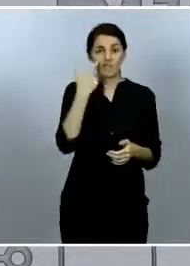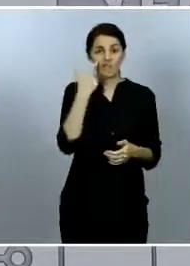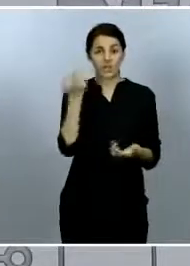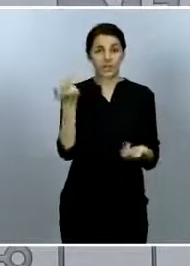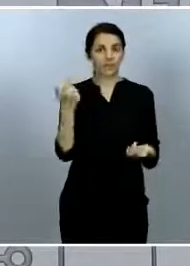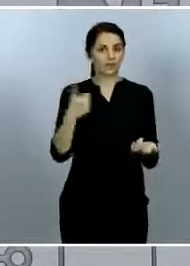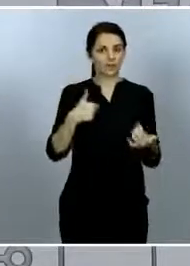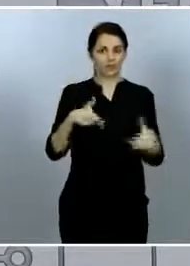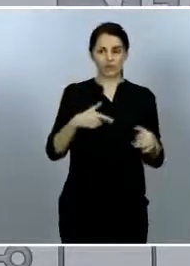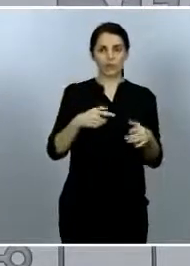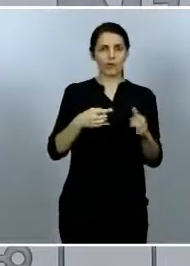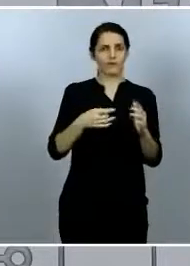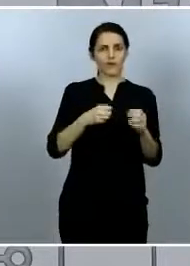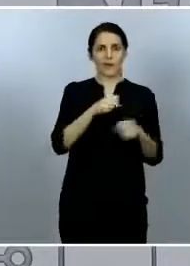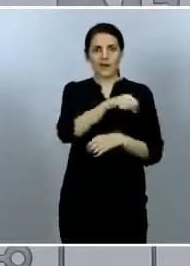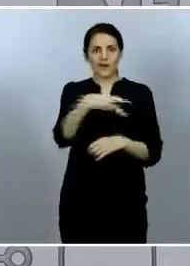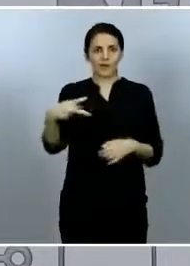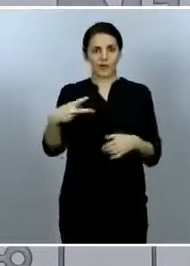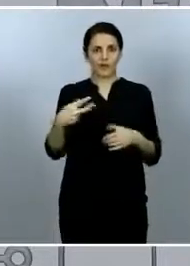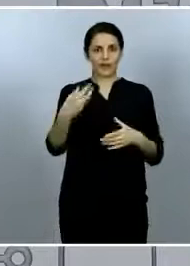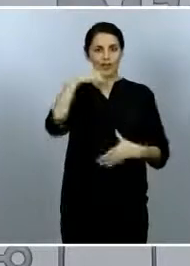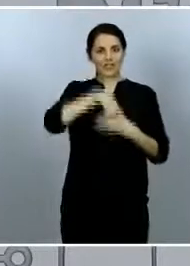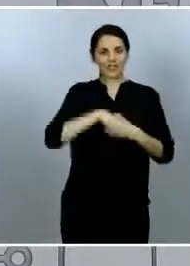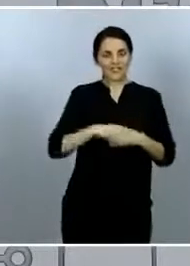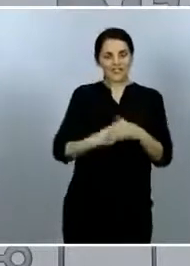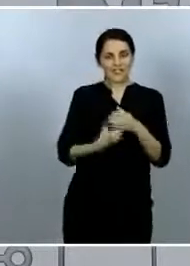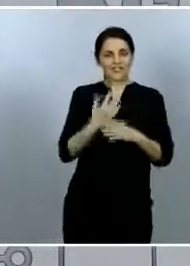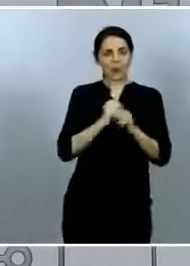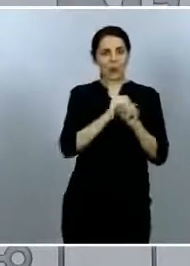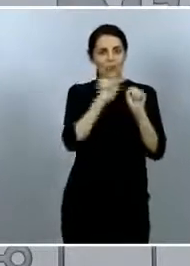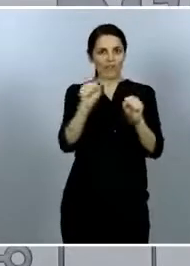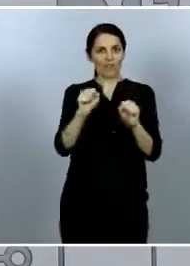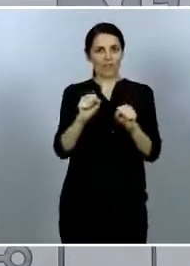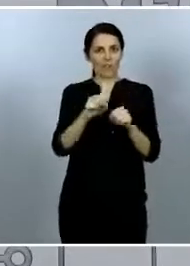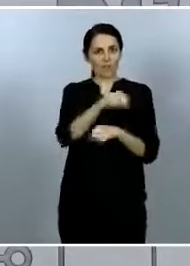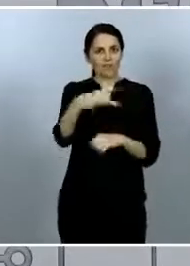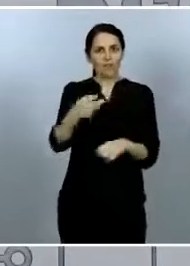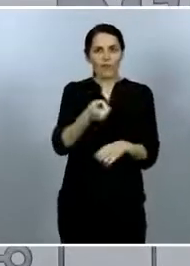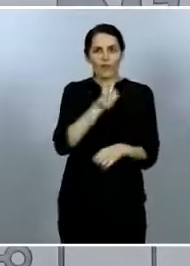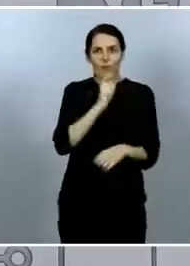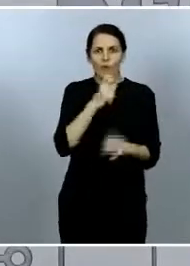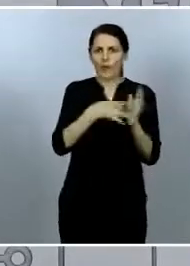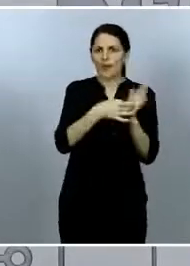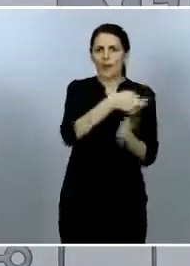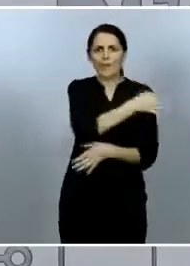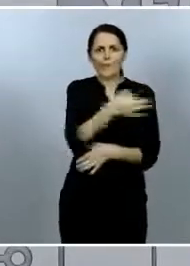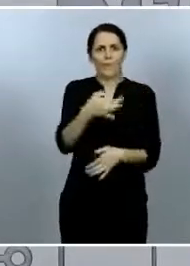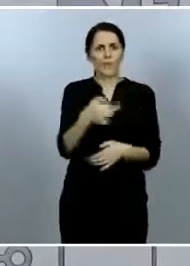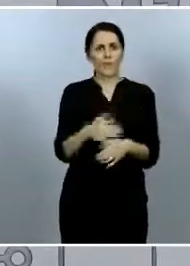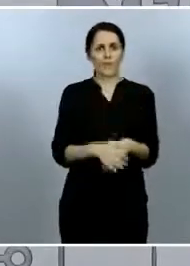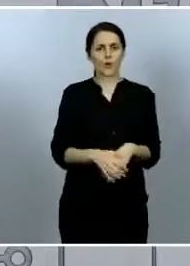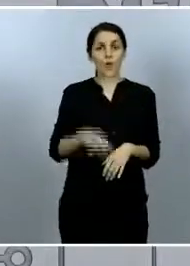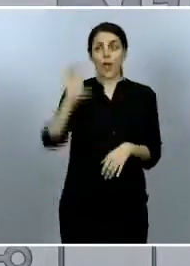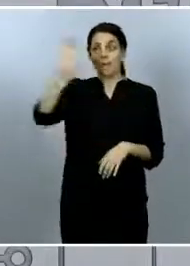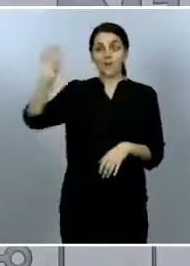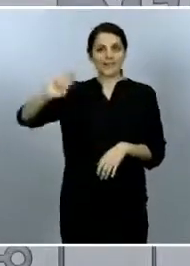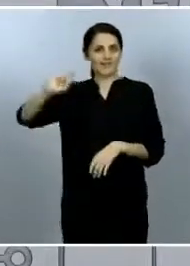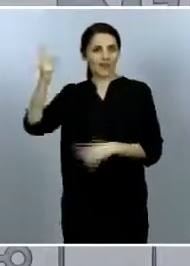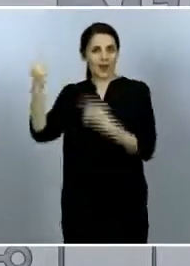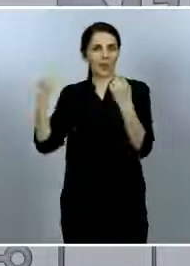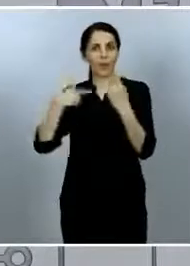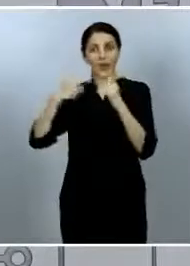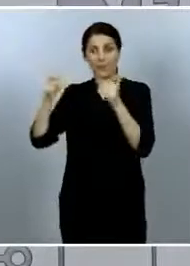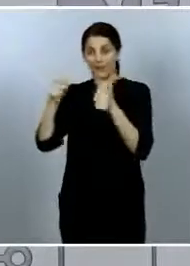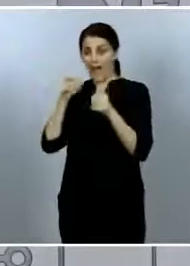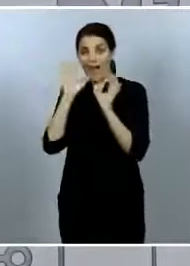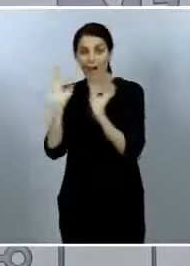altísima calidad de nuestro estudio de seroprevalencia que hasta ahora mismo hay países que han empezado a hacerlos ahora nosotros los tenemos desde hace ya un mes